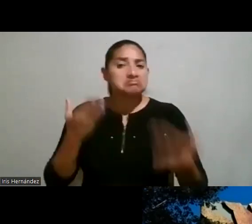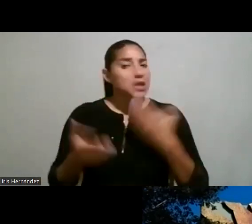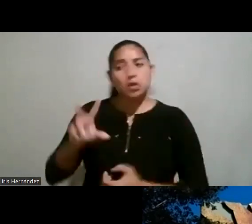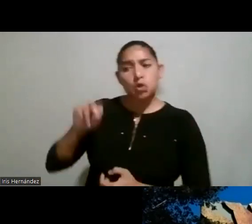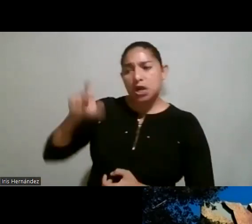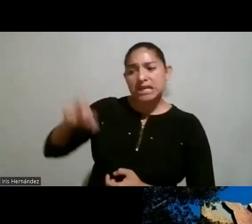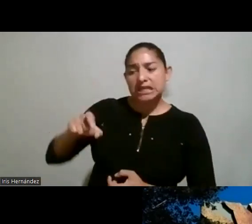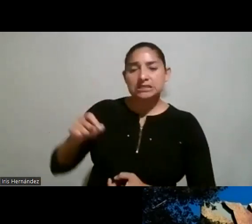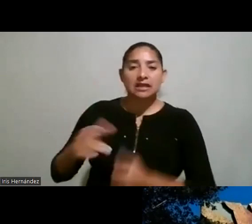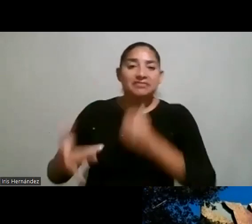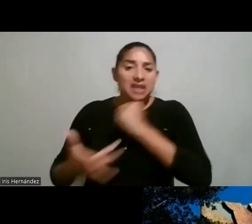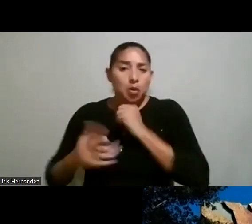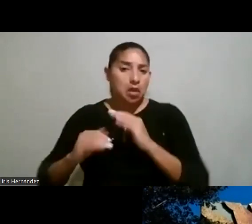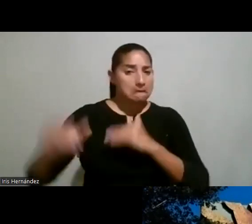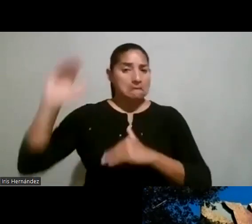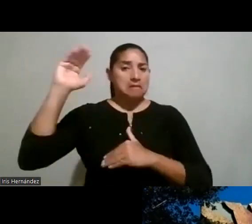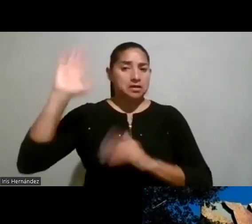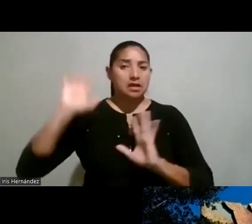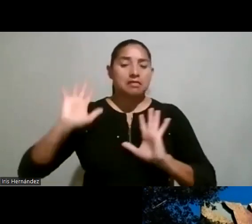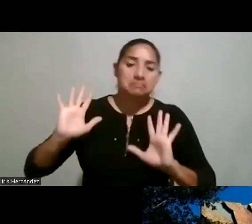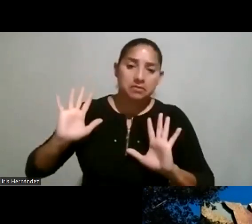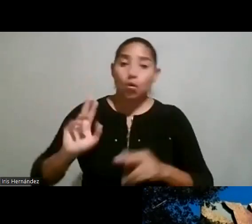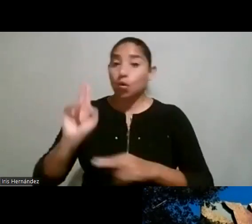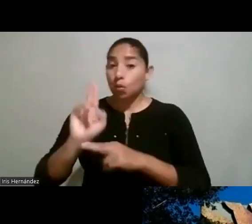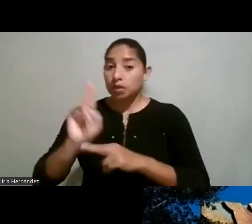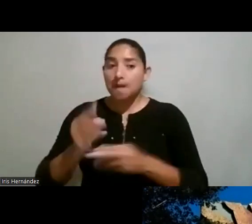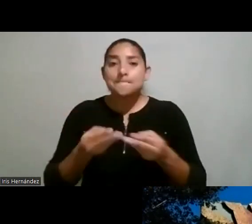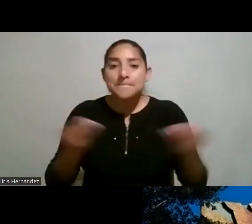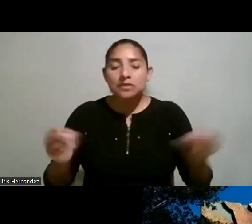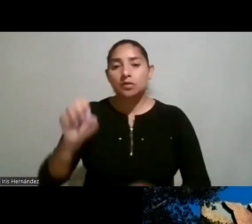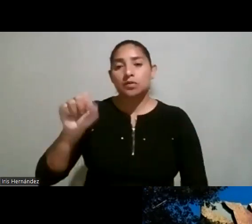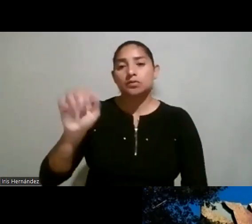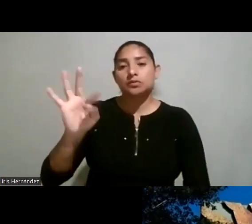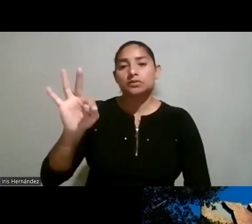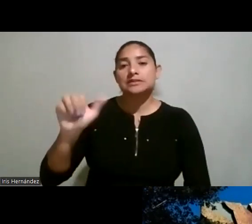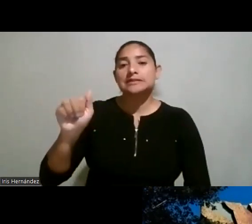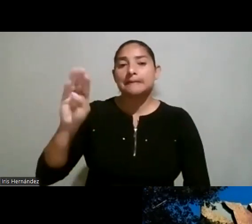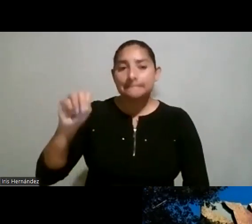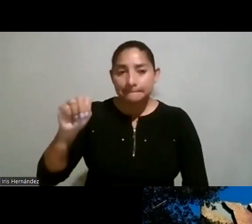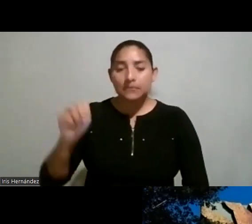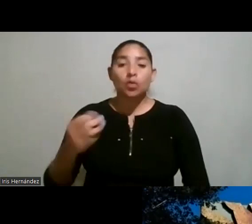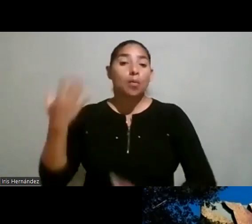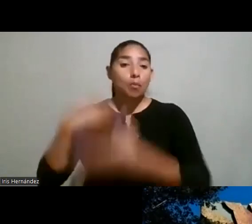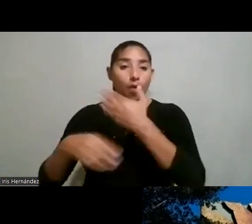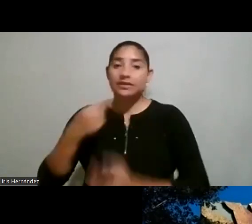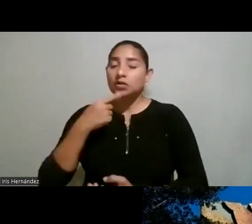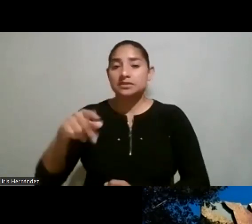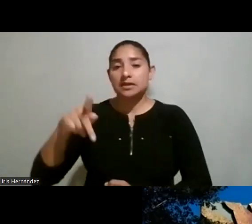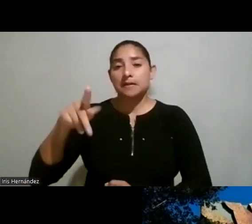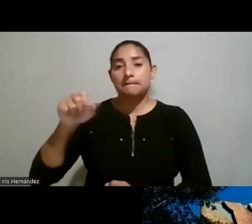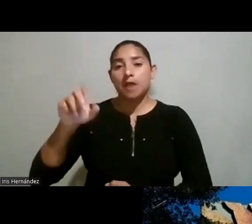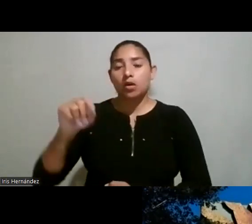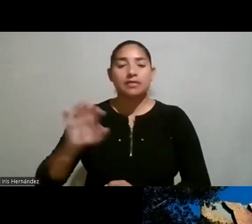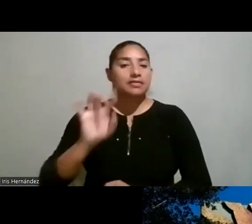esos elementos de tecnología verdad utilizando la metodología steam de diferentes formas pues como decía doña Paula se puede aplicar